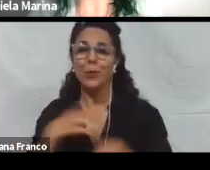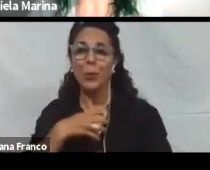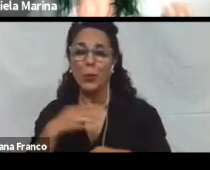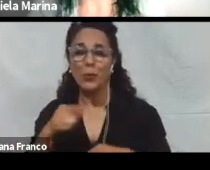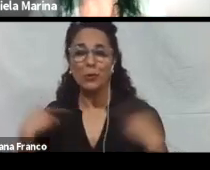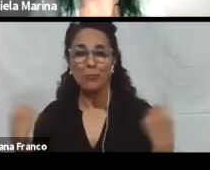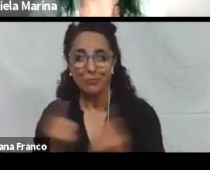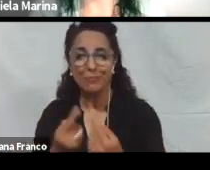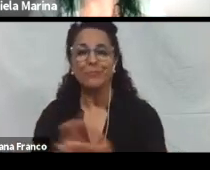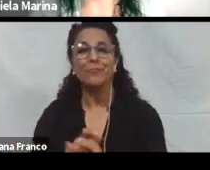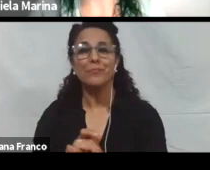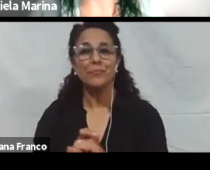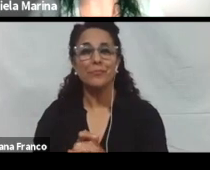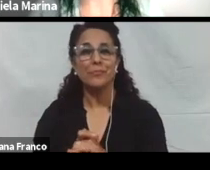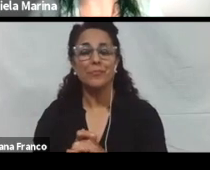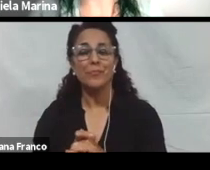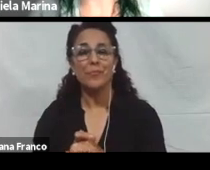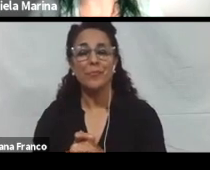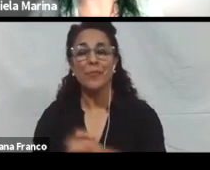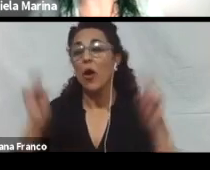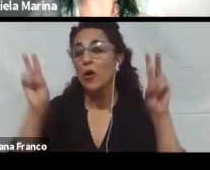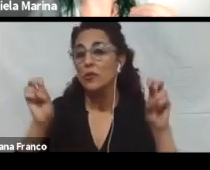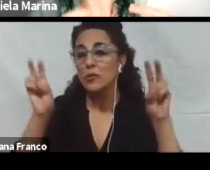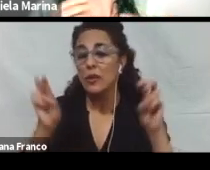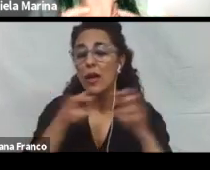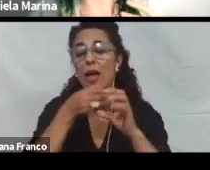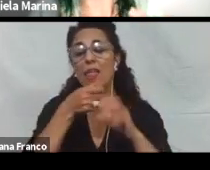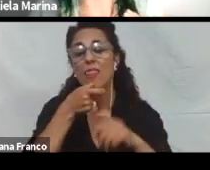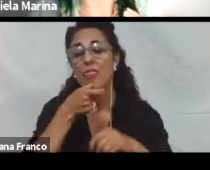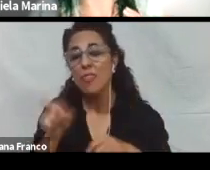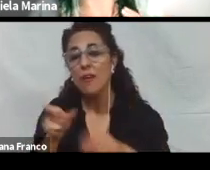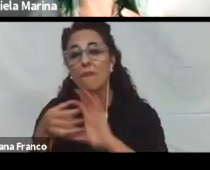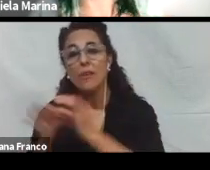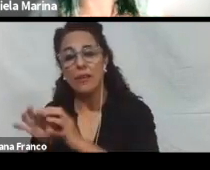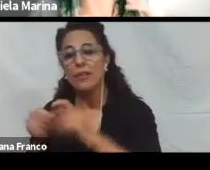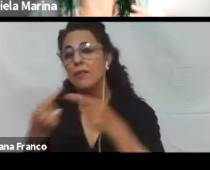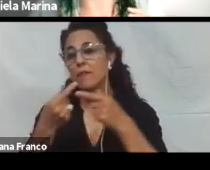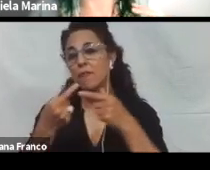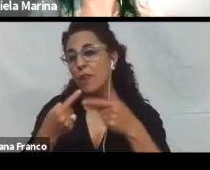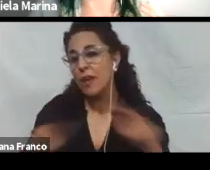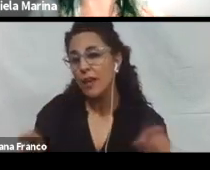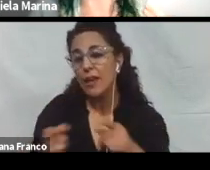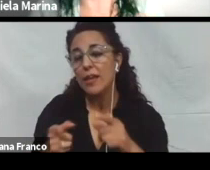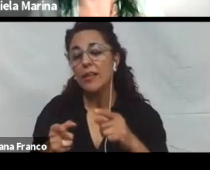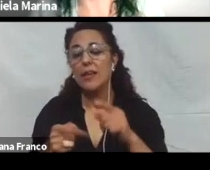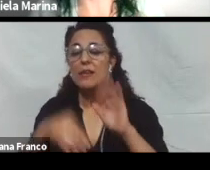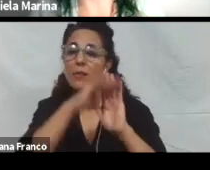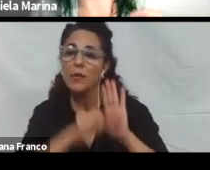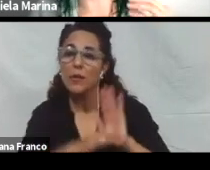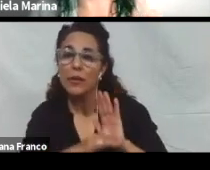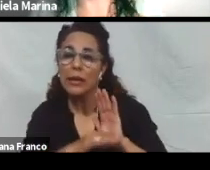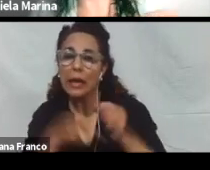Considerando la diversidad también, debemos definir diferentes metodologías de trabajo y estrategias pedagógicas